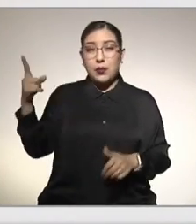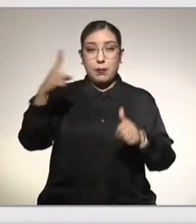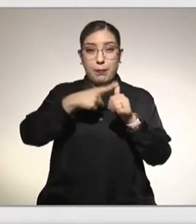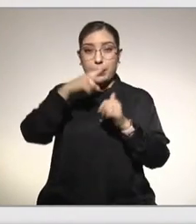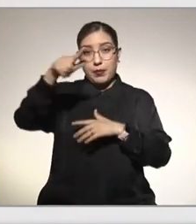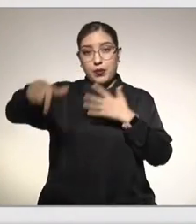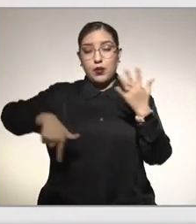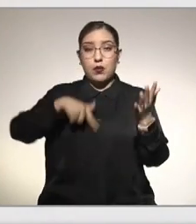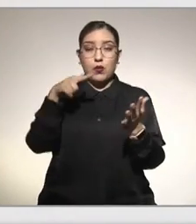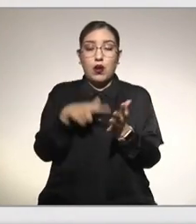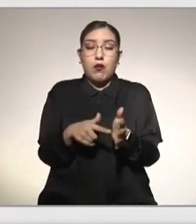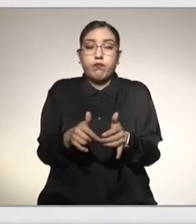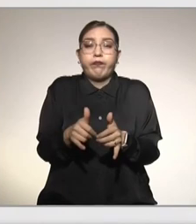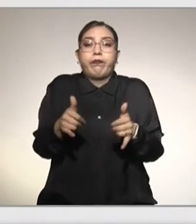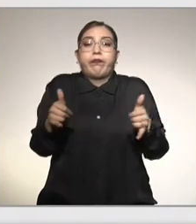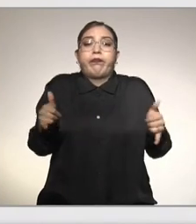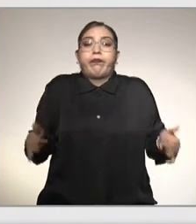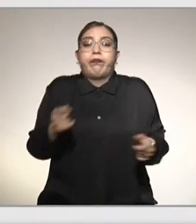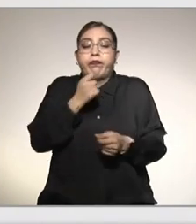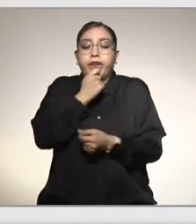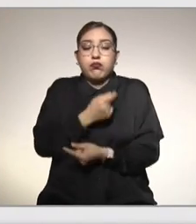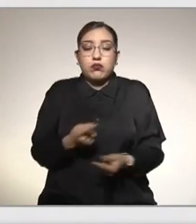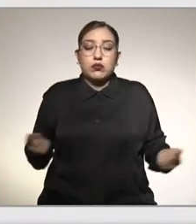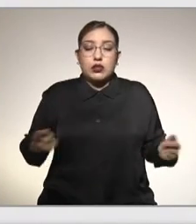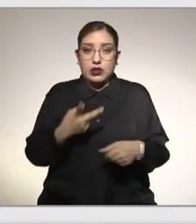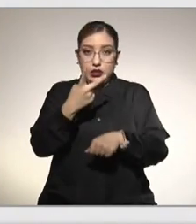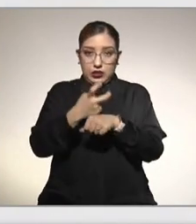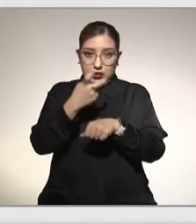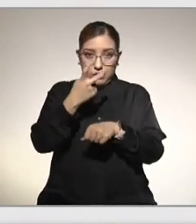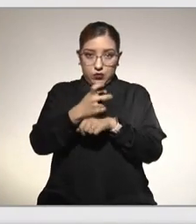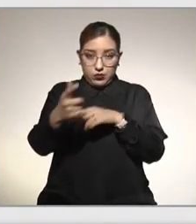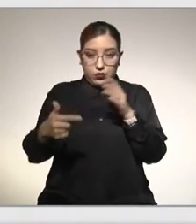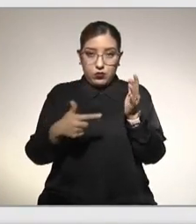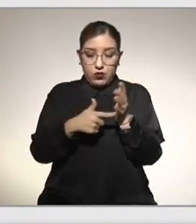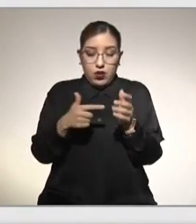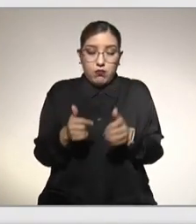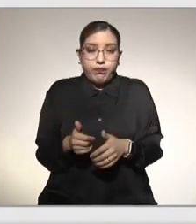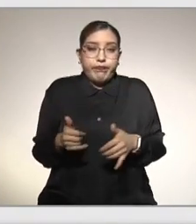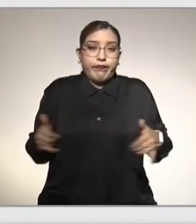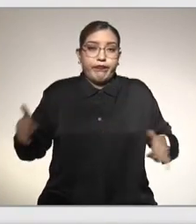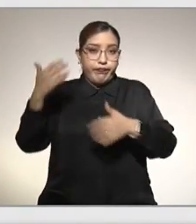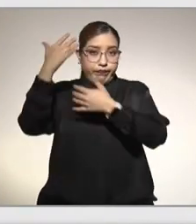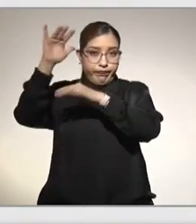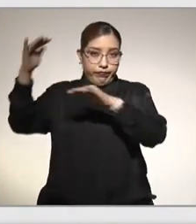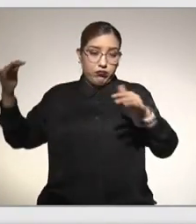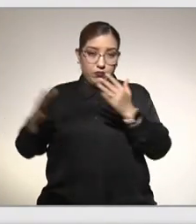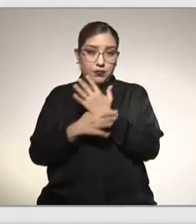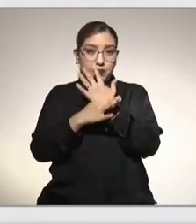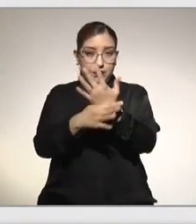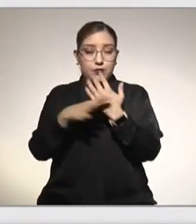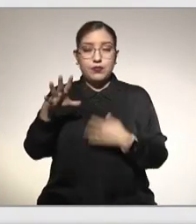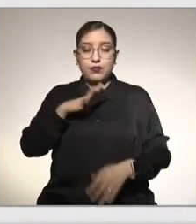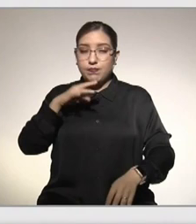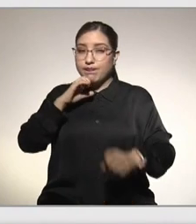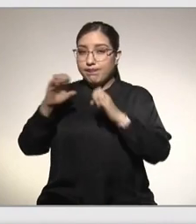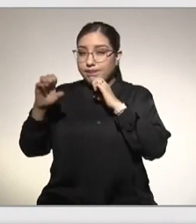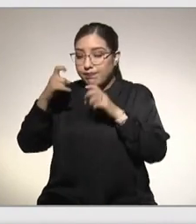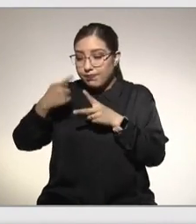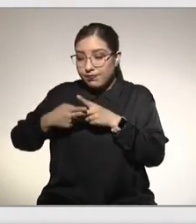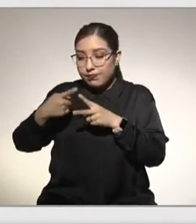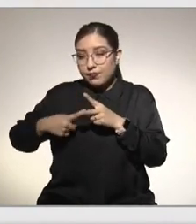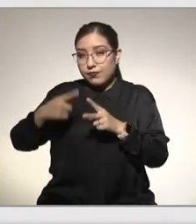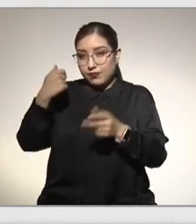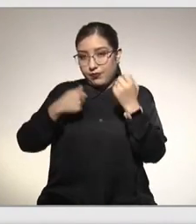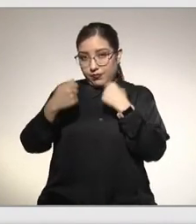obesidad infantil y el segundo en obesidad en adultos. Según la Encuesta Nacional de Salud 2018, el